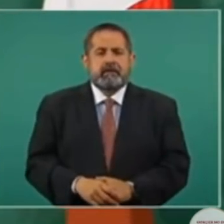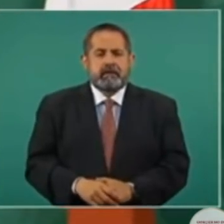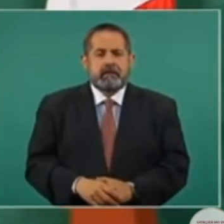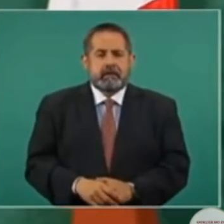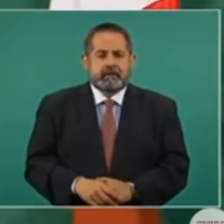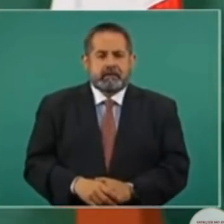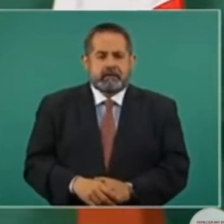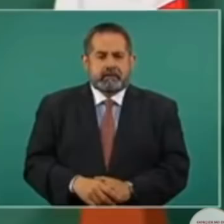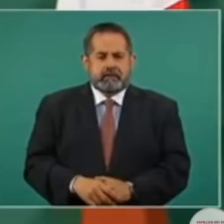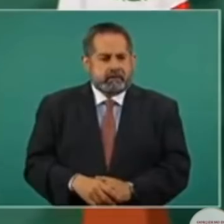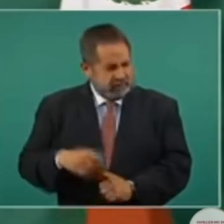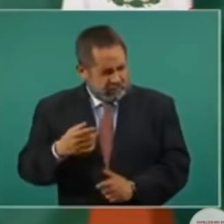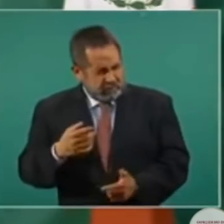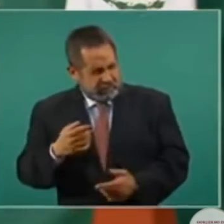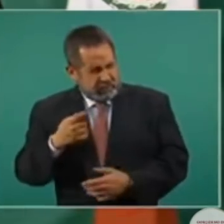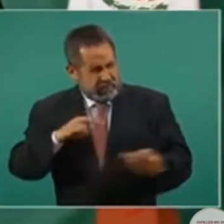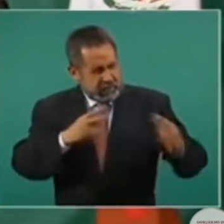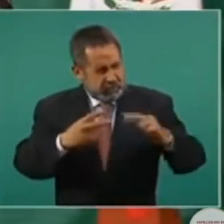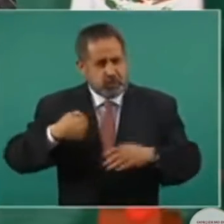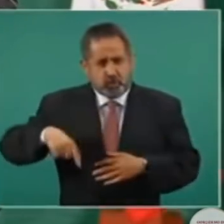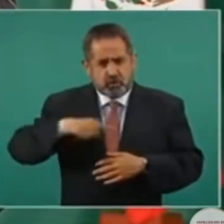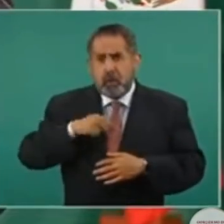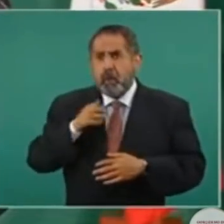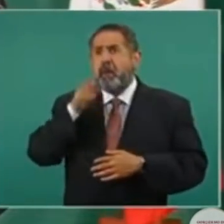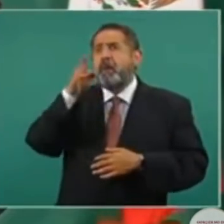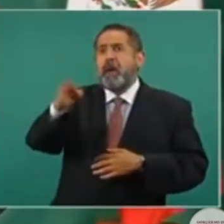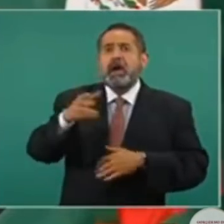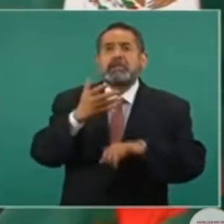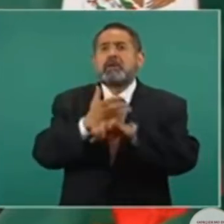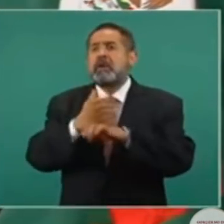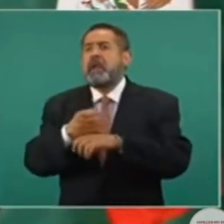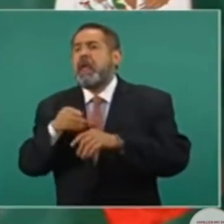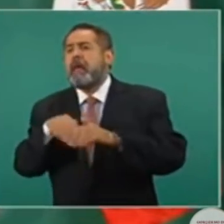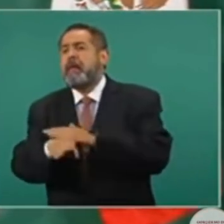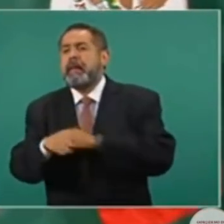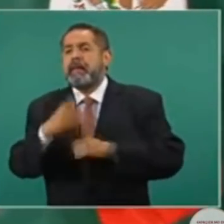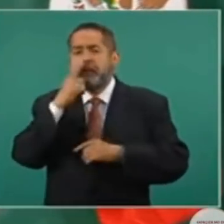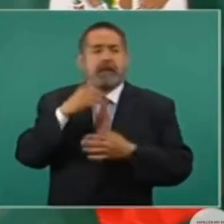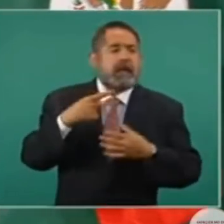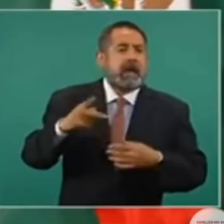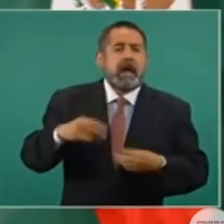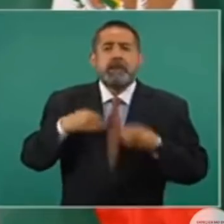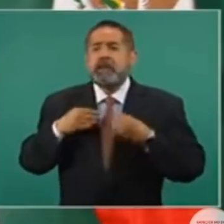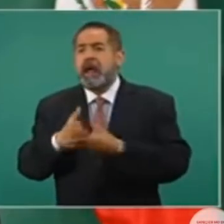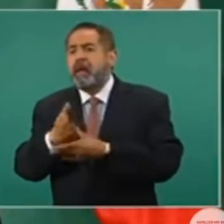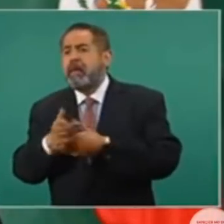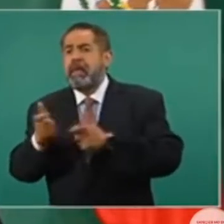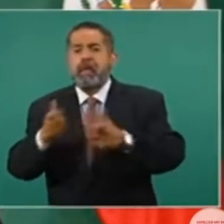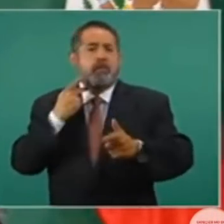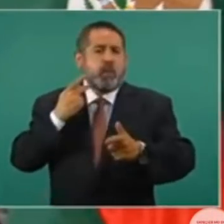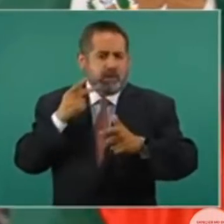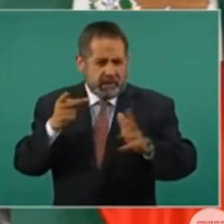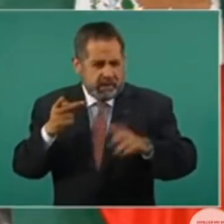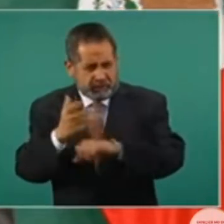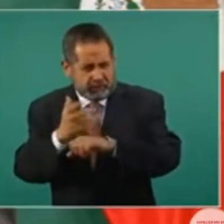¿Nosotros vamos a Estados Unidos a meternos en la vida política